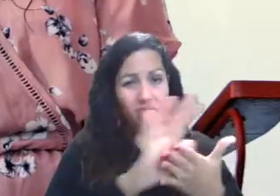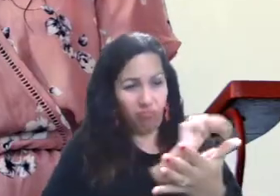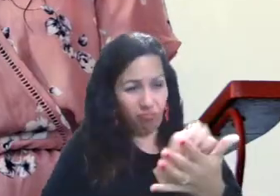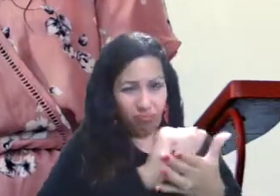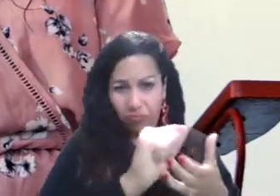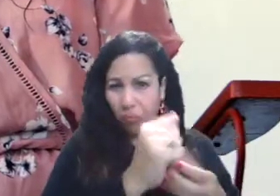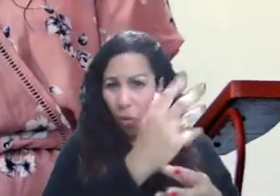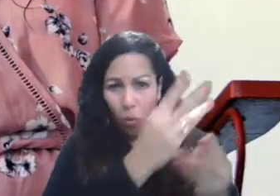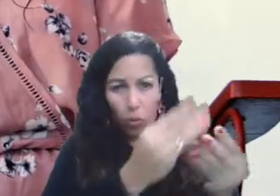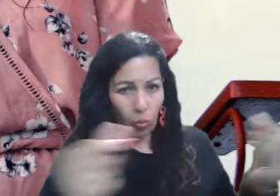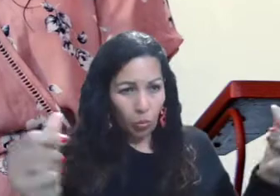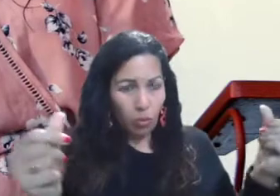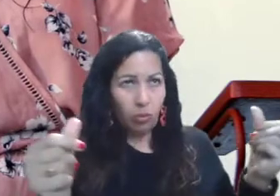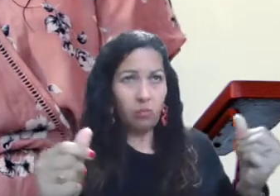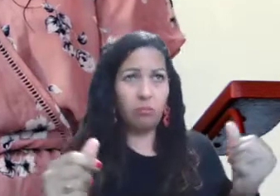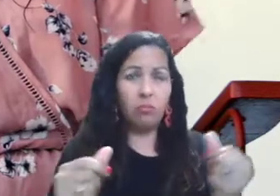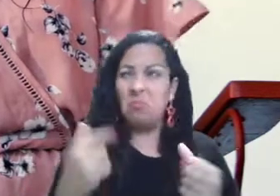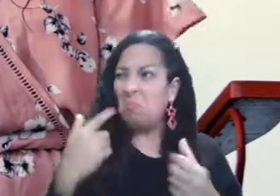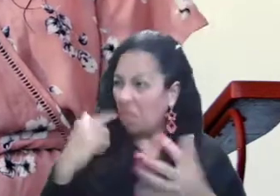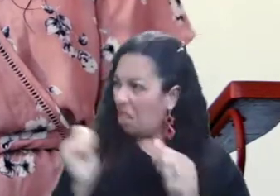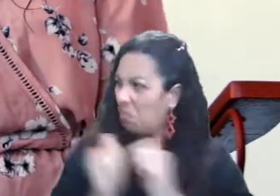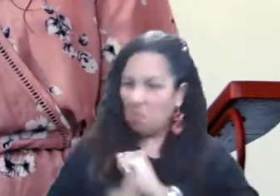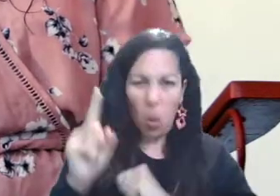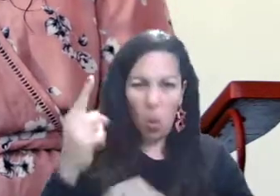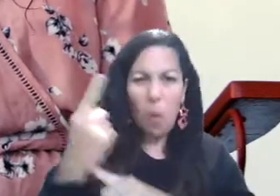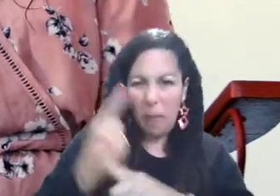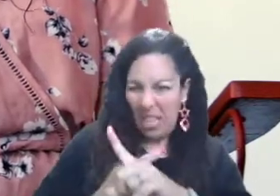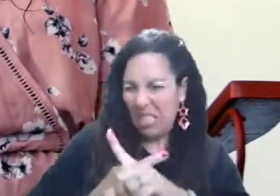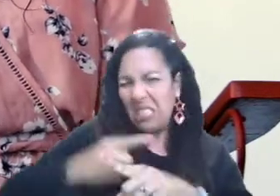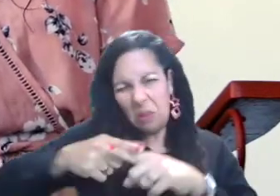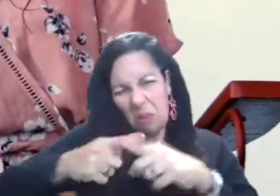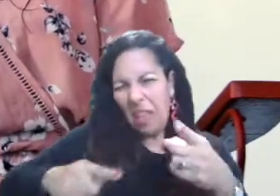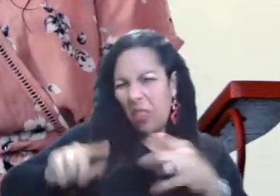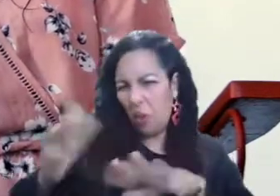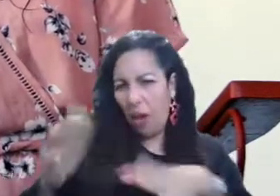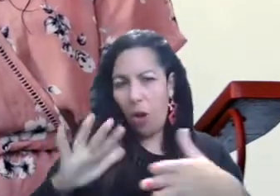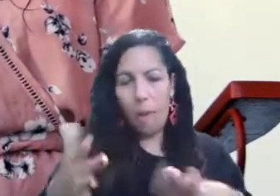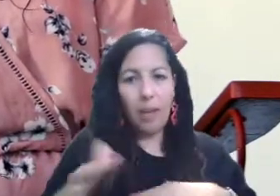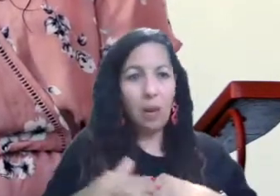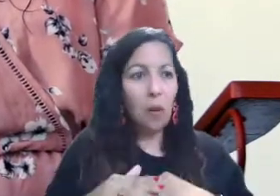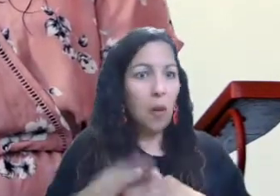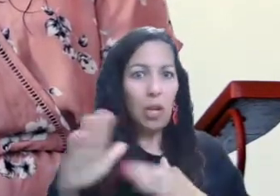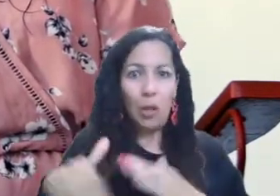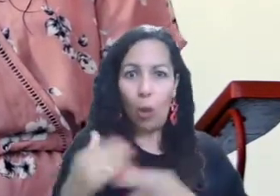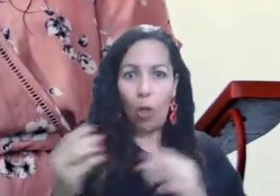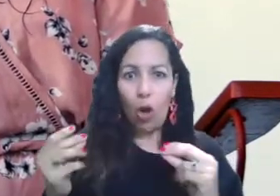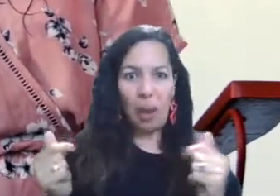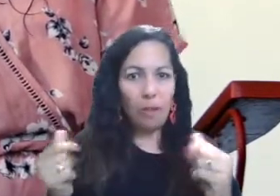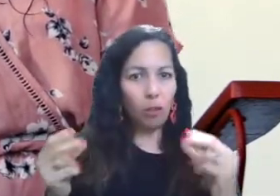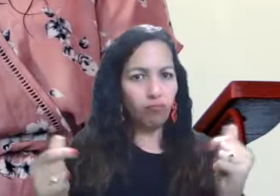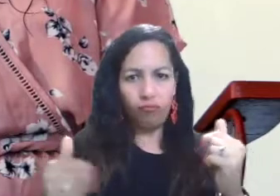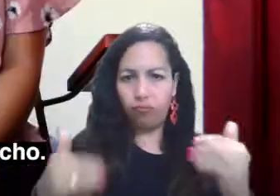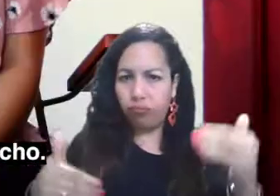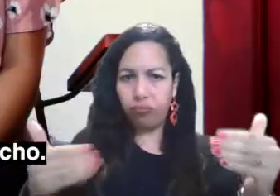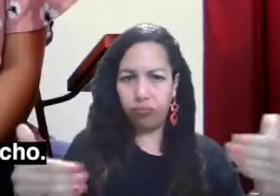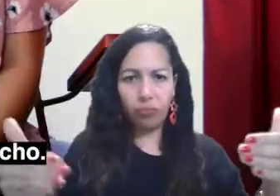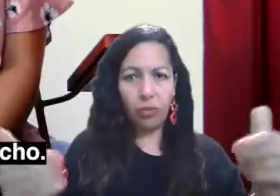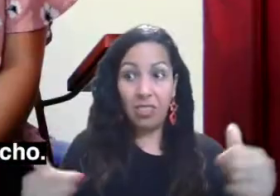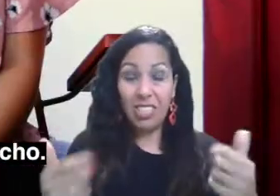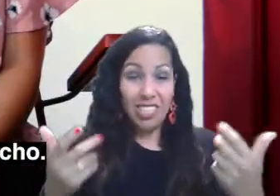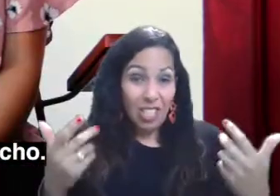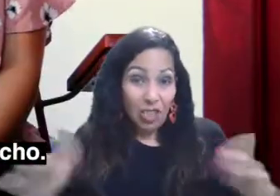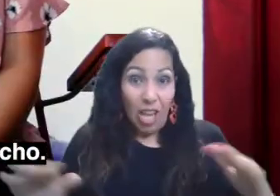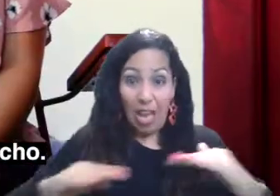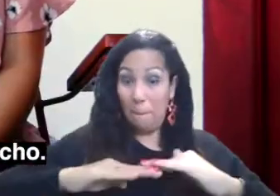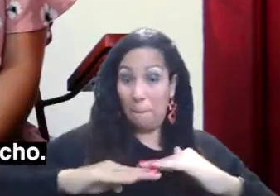diría que ha pasado como un mes, un mes y medio. Y todo ha sido bien rápido, bien rápido. Ya tiraron